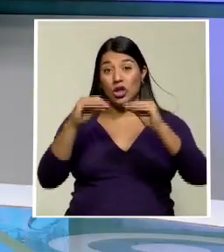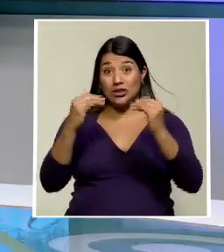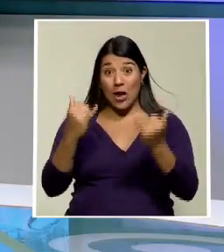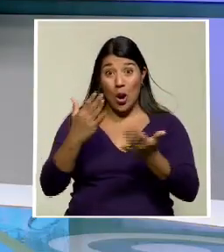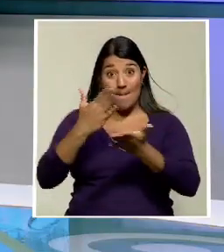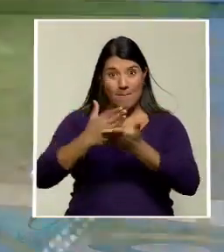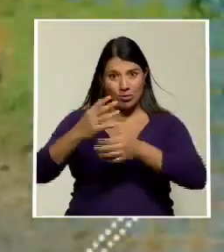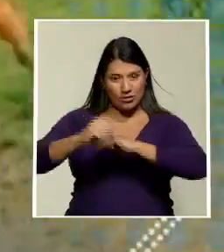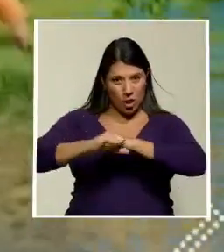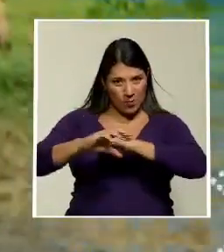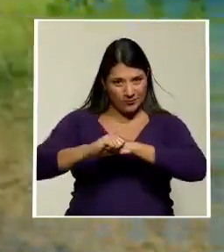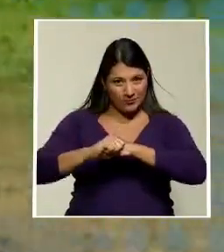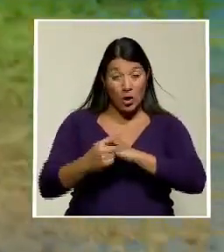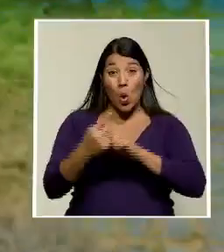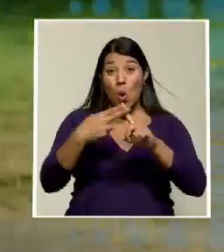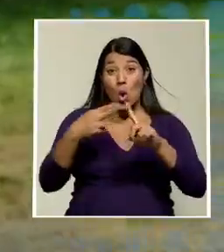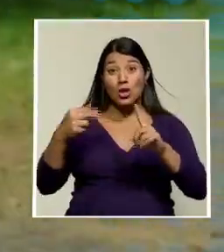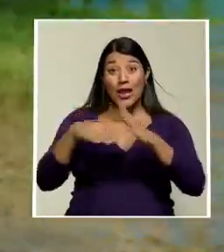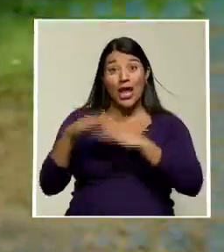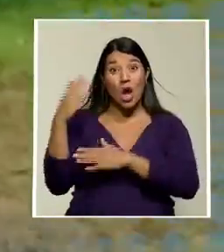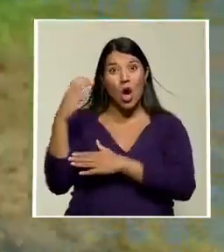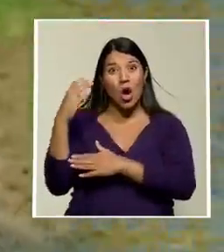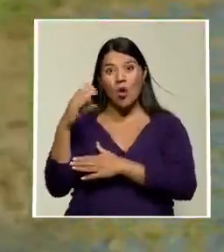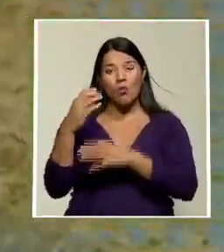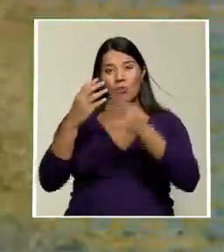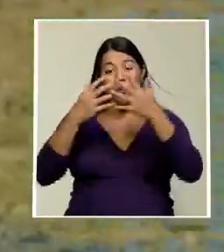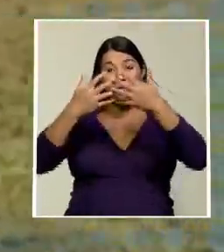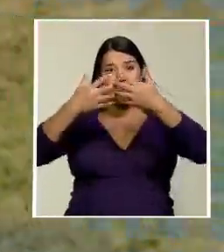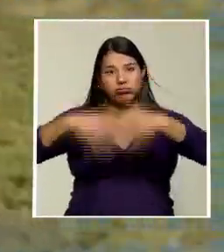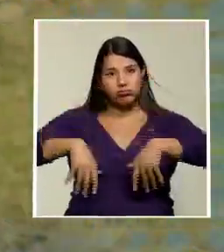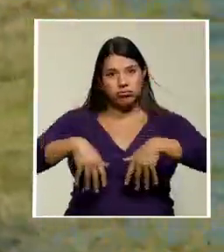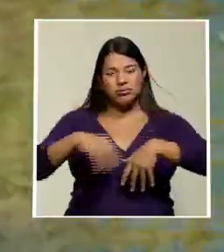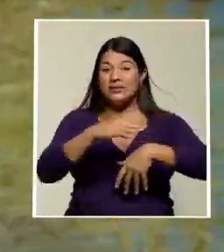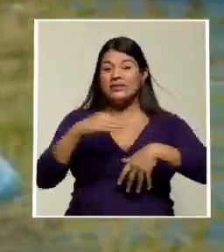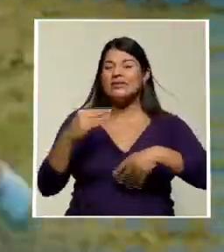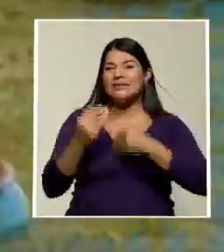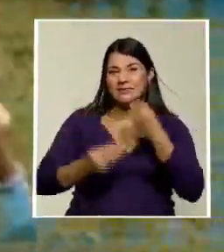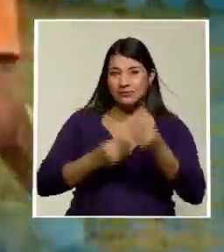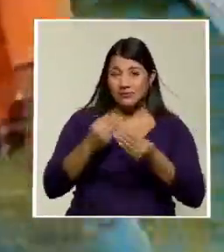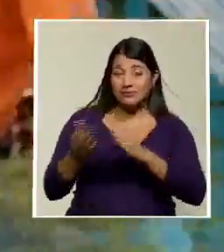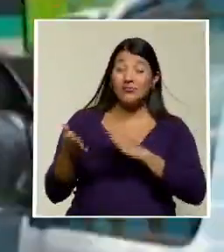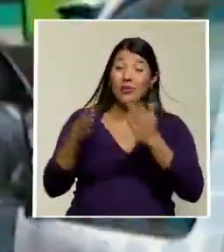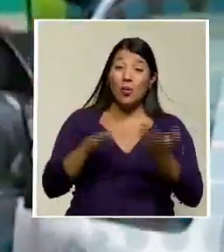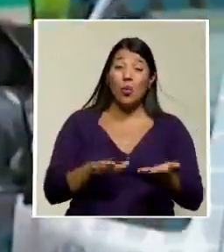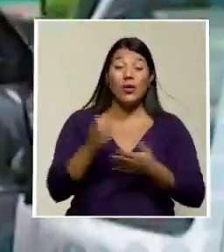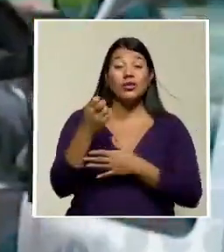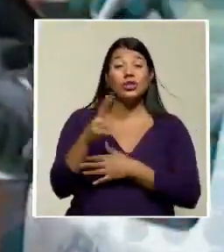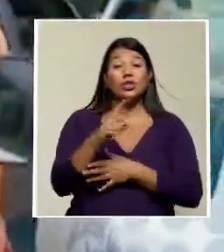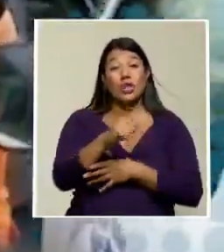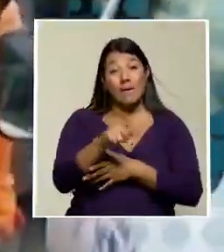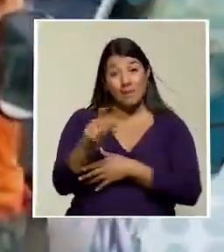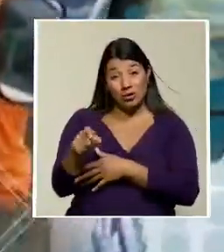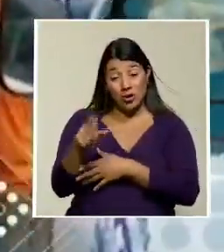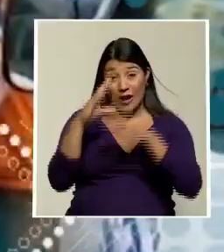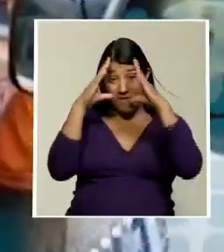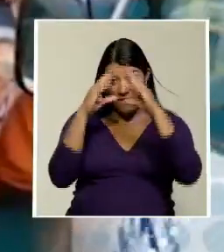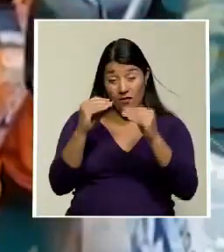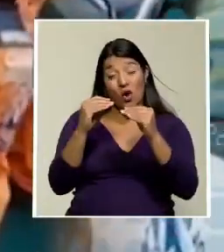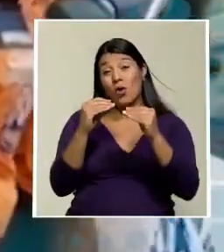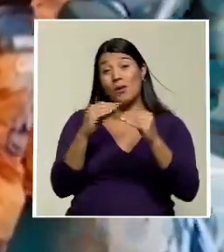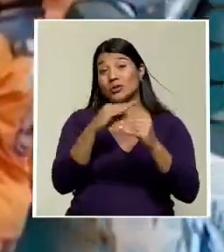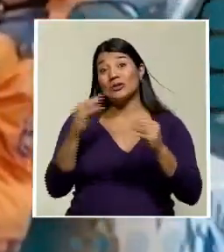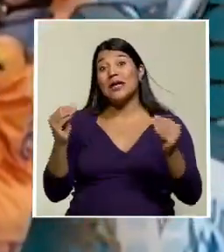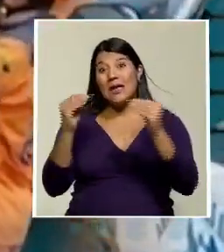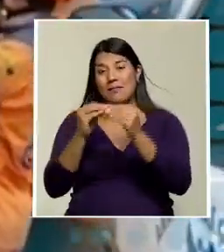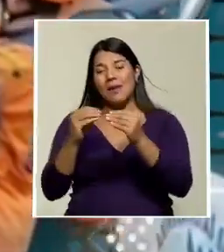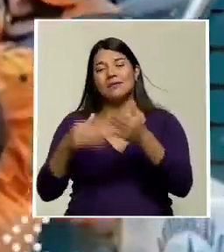pausa comercial. Un hotel en Colombia fue tragado por la tierra provocando lamentablemente la muerte de 12 personas. El detalle de estas y